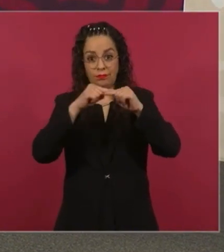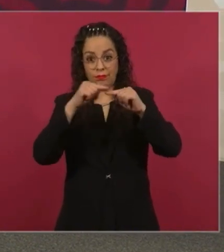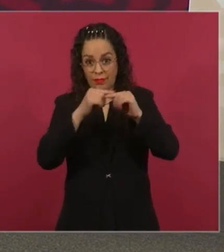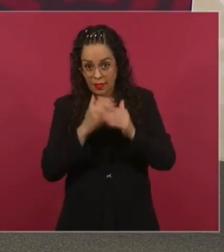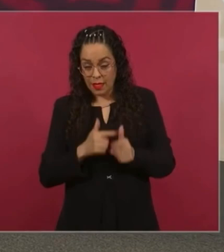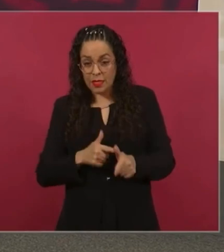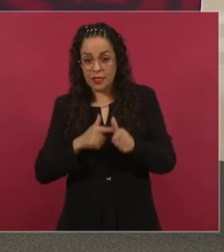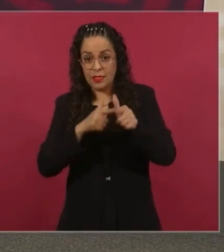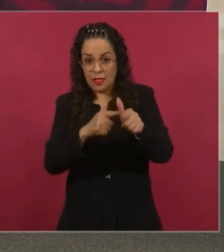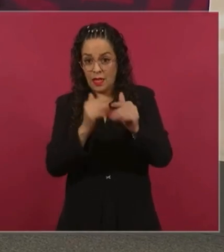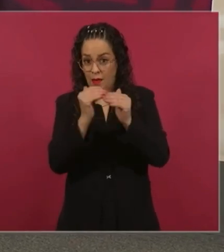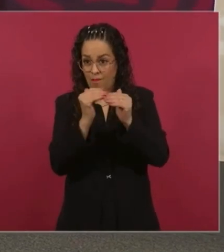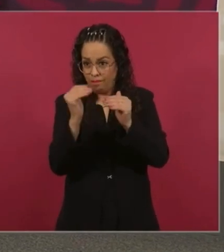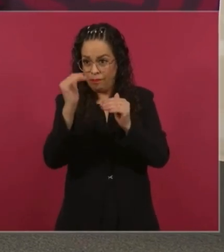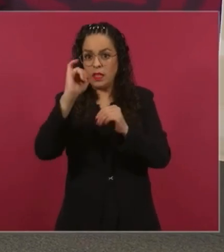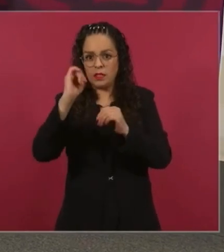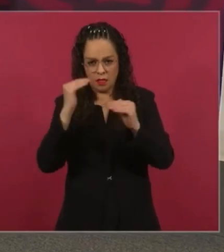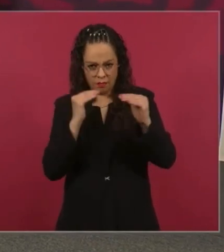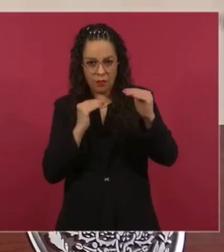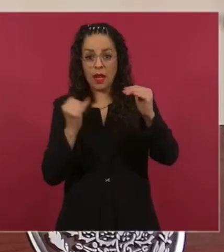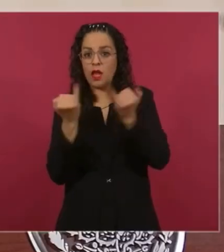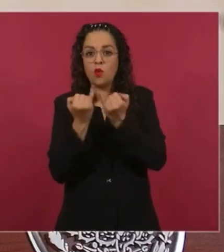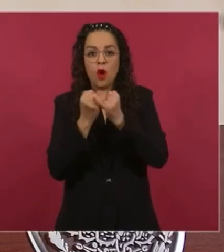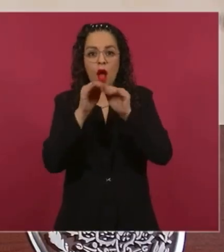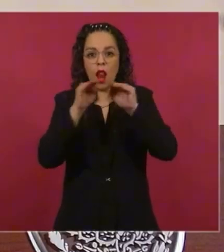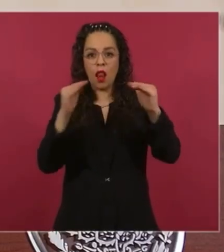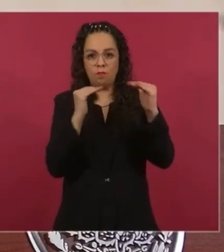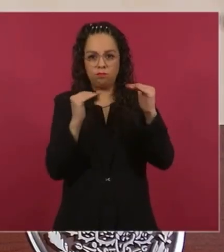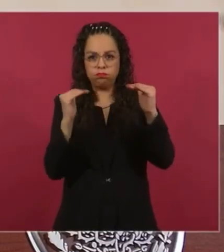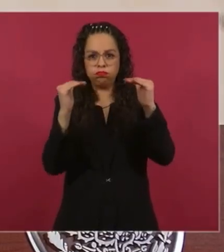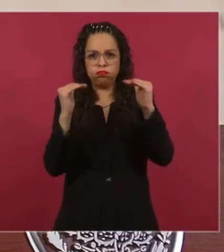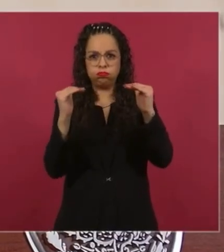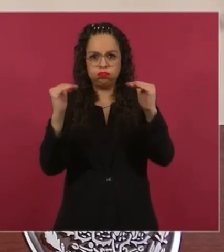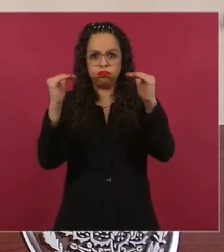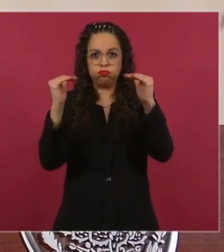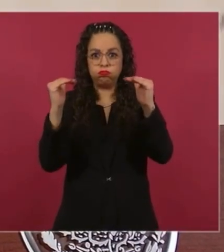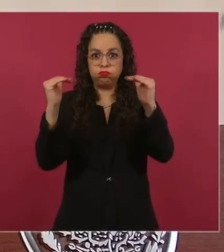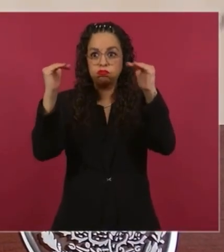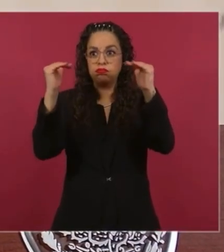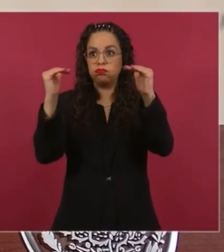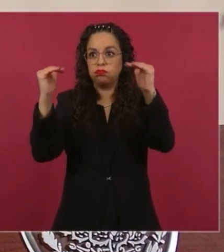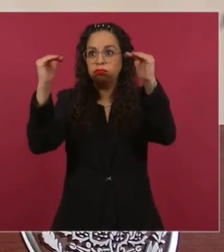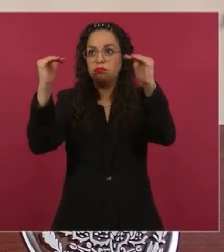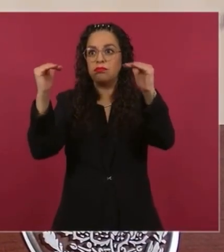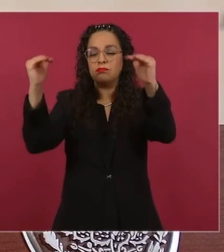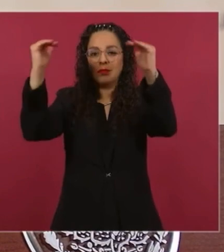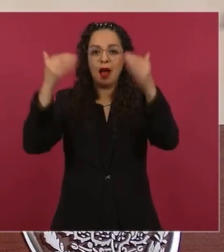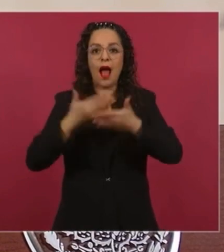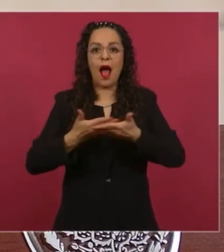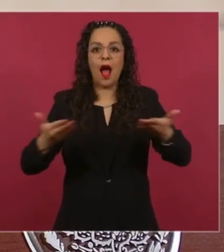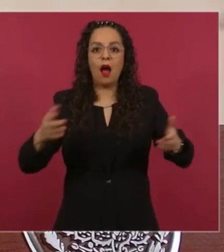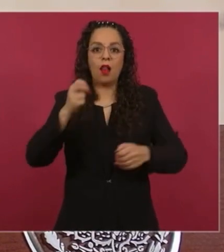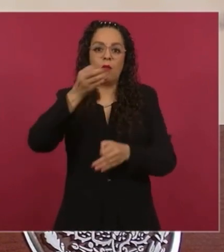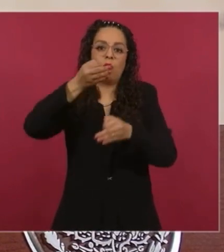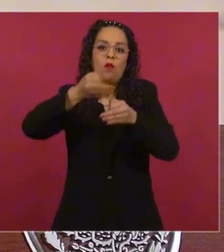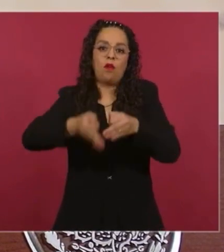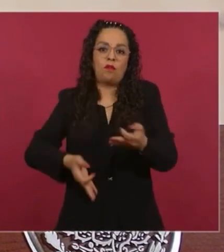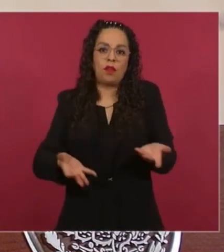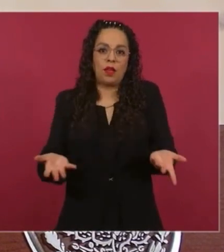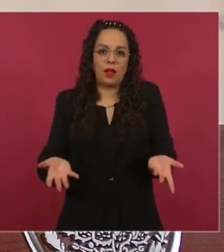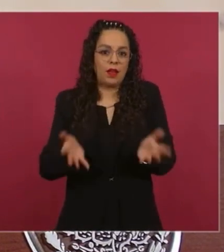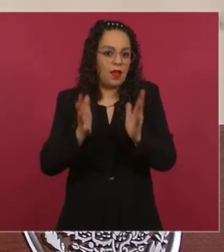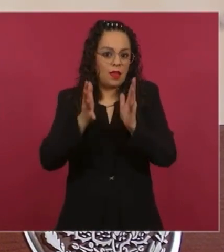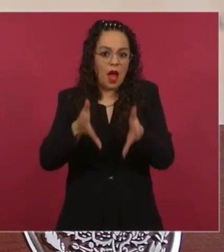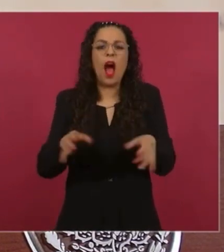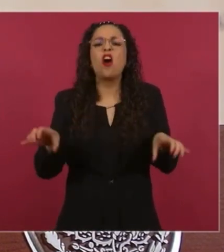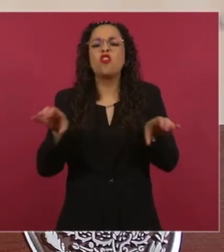sureste. Y lo estamos logrando. ¿Cómo? ¿Con qué instrumentos de política